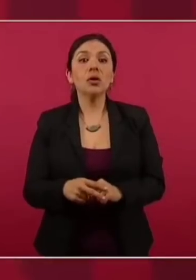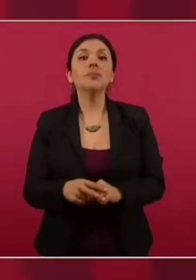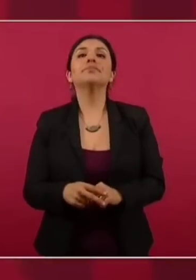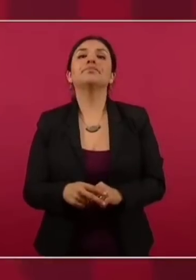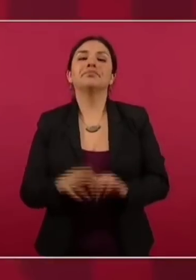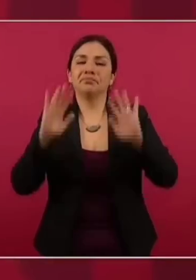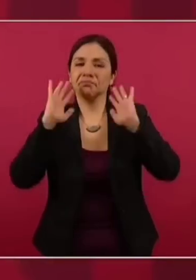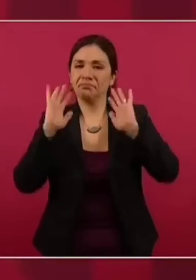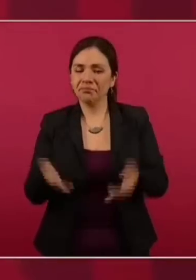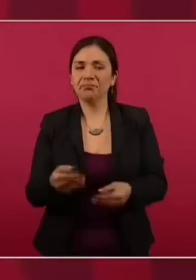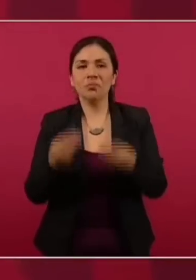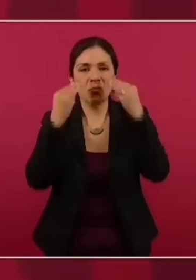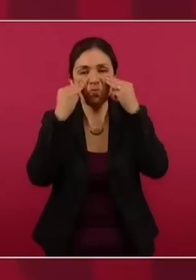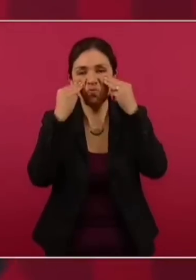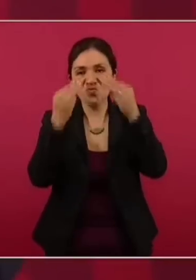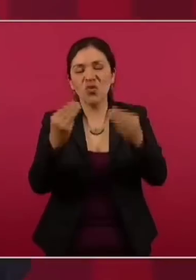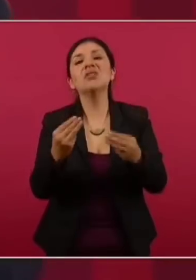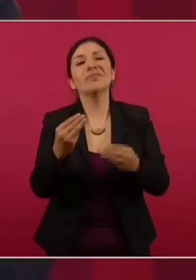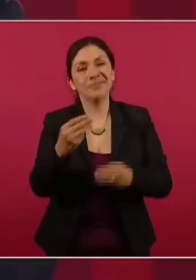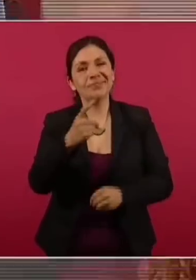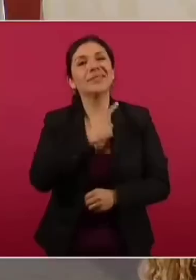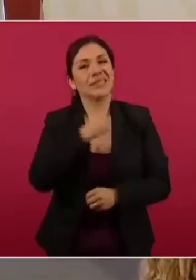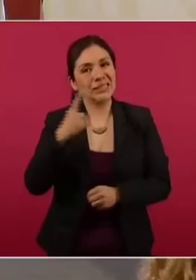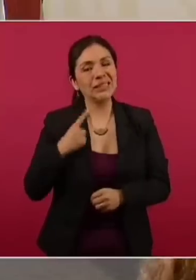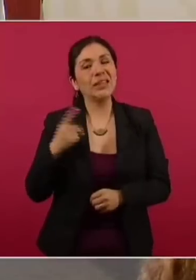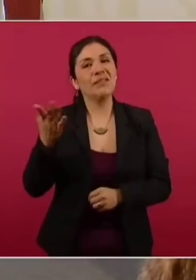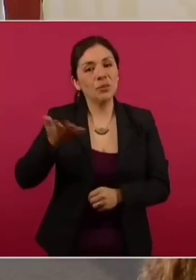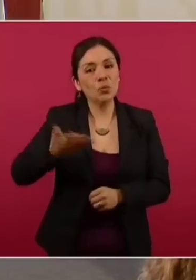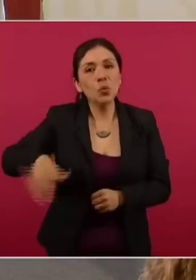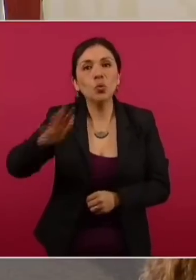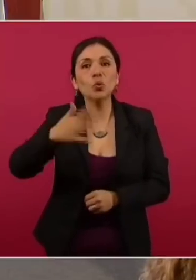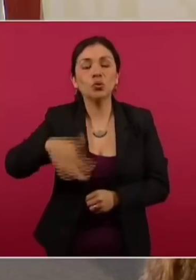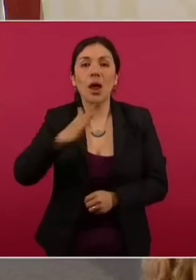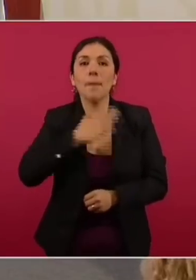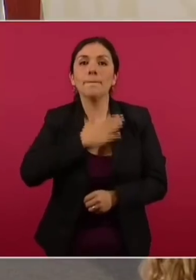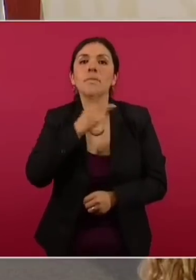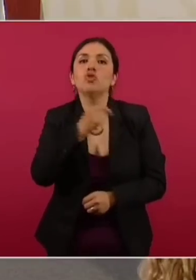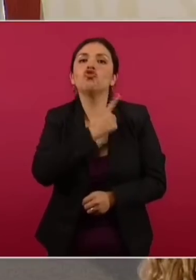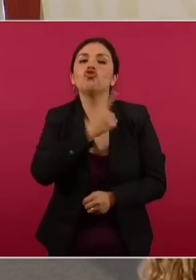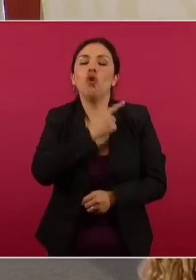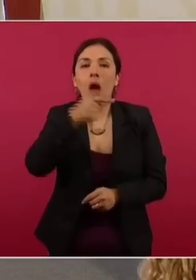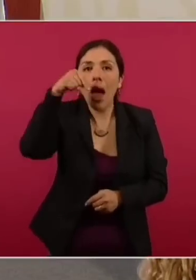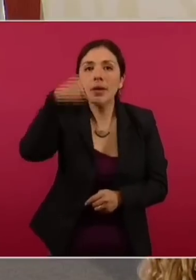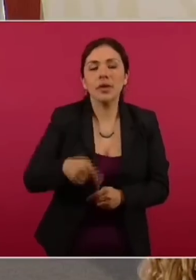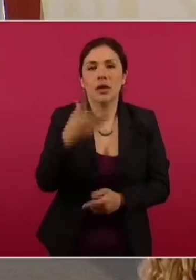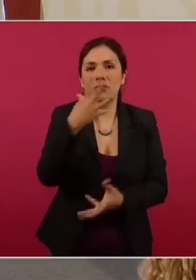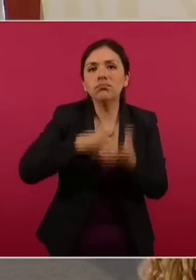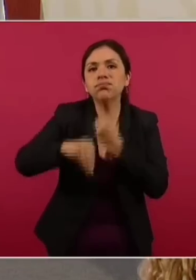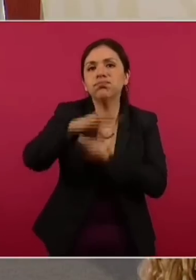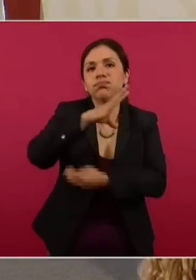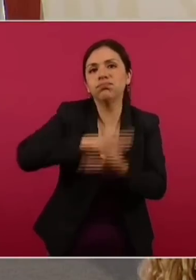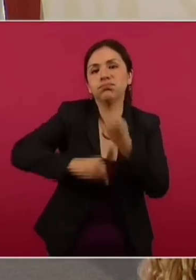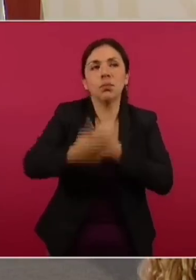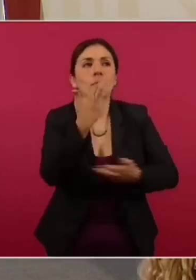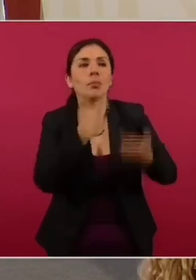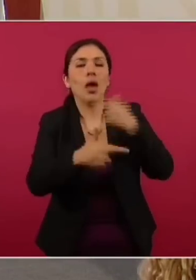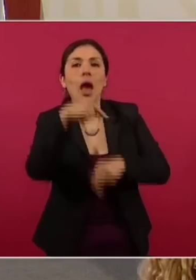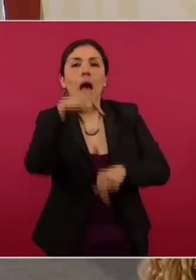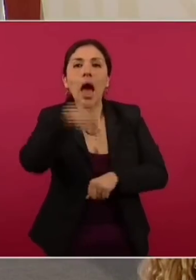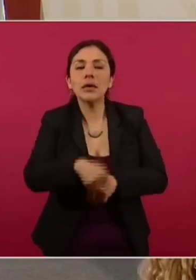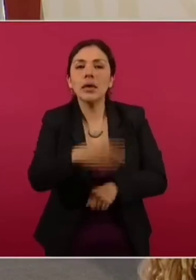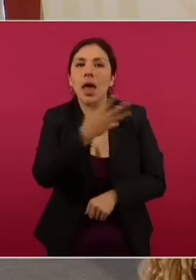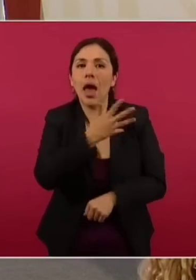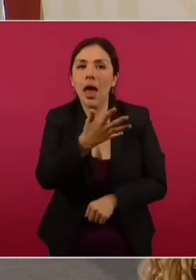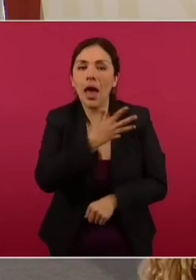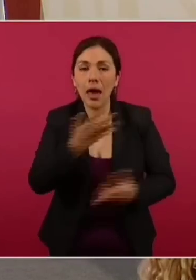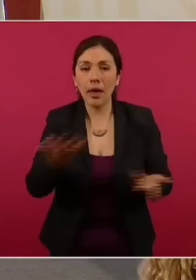demuestra que tenemos que buscar la autosuficiencia. Pero esto lo podemos